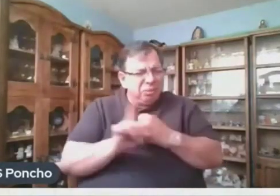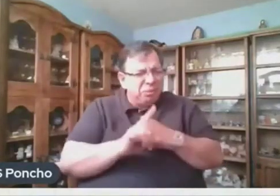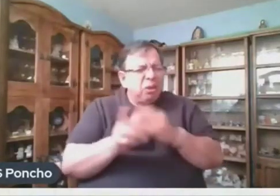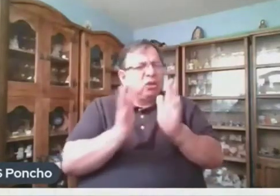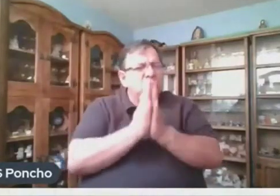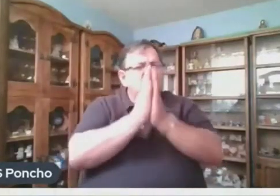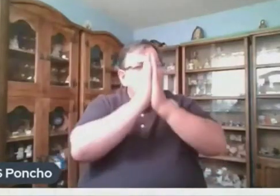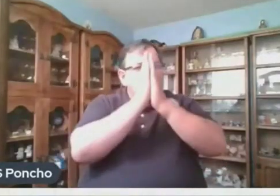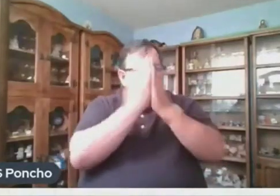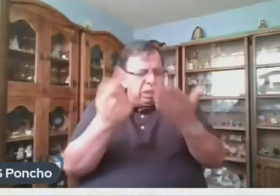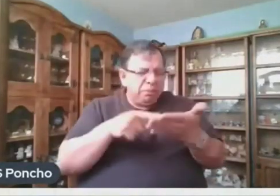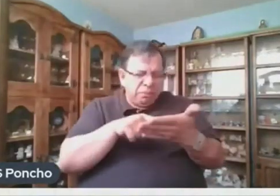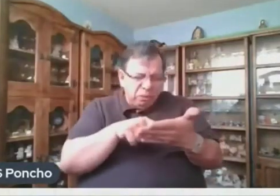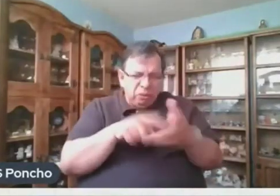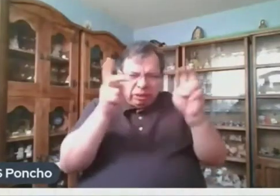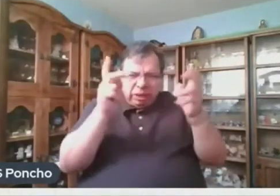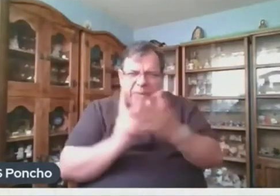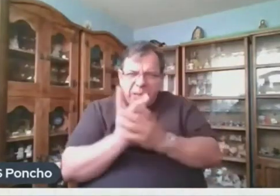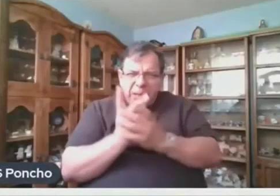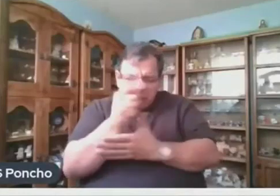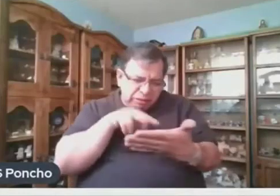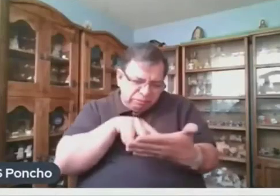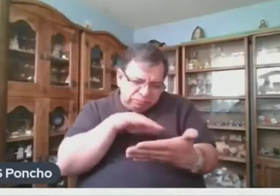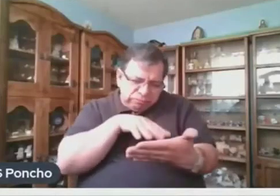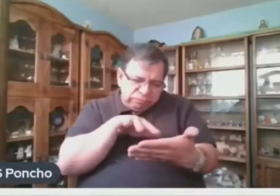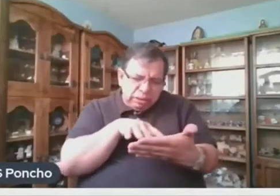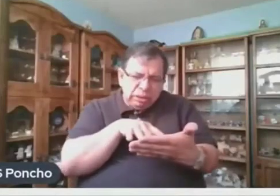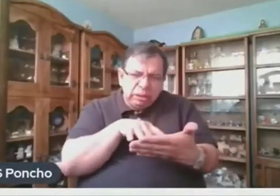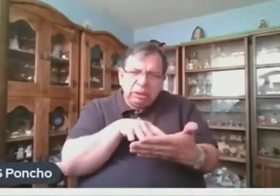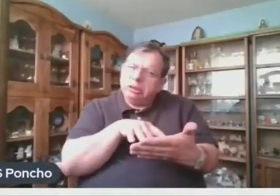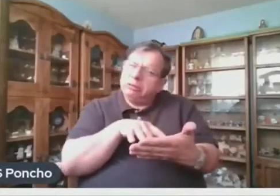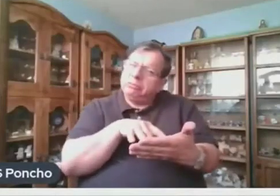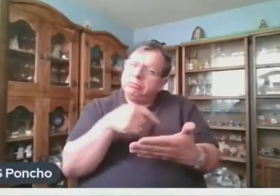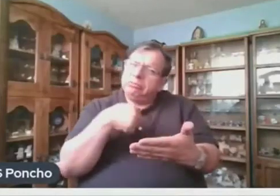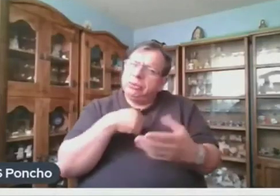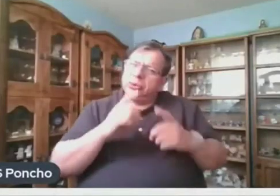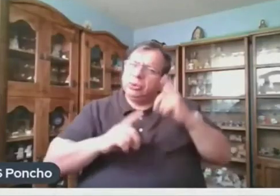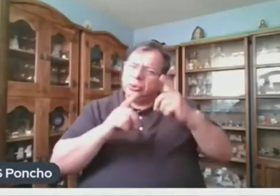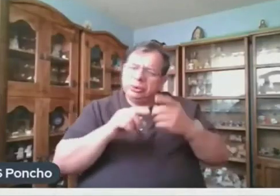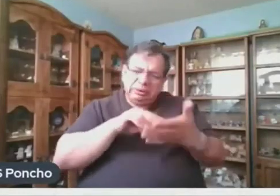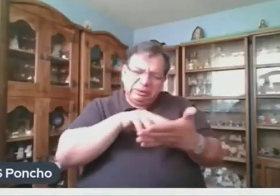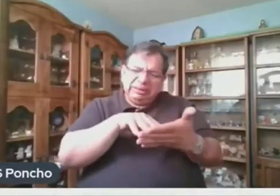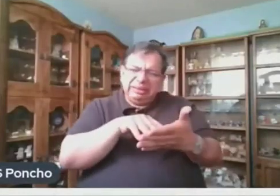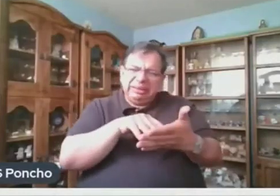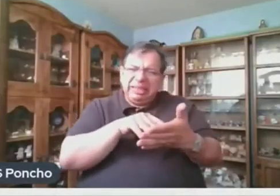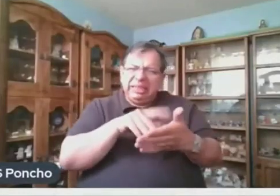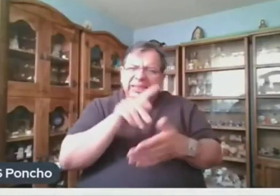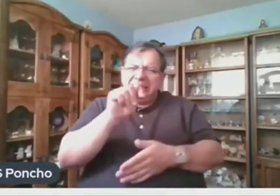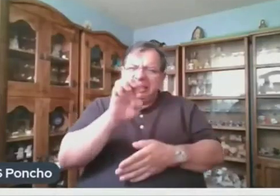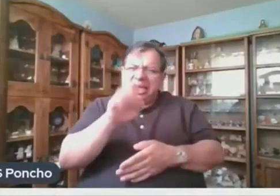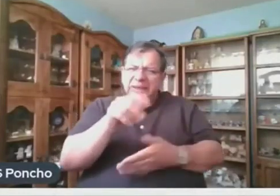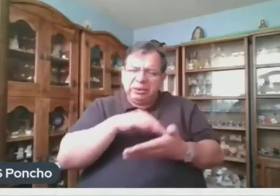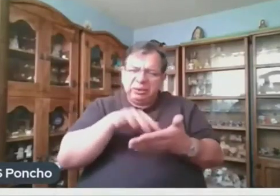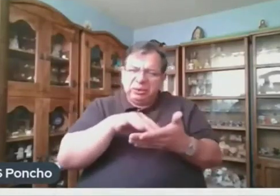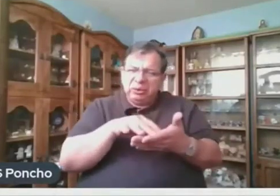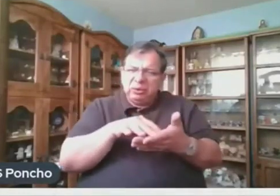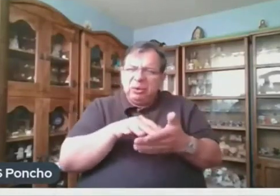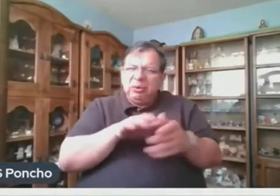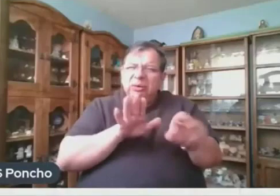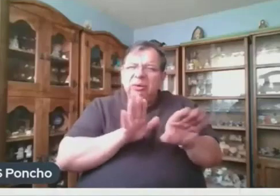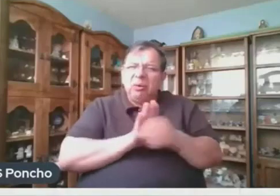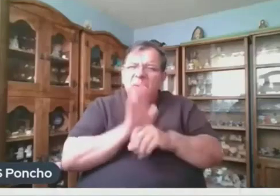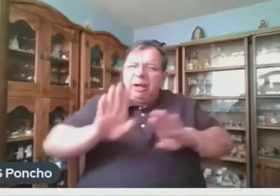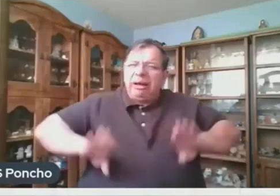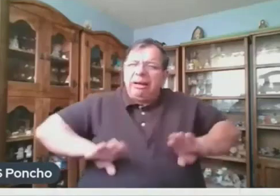libro que habla sobre esa especie y me surgió la duda sobre qué tipo de texto es. ¿Podría ayudarme a identificarlo? Claro,